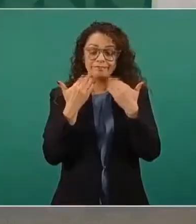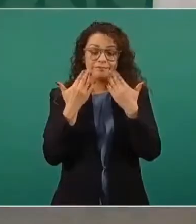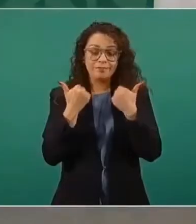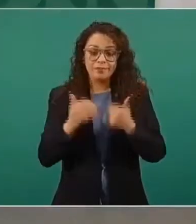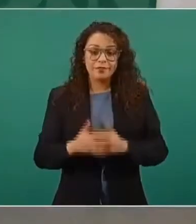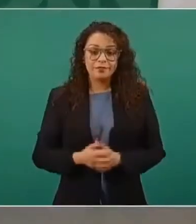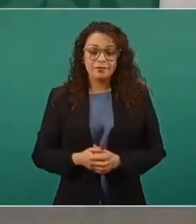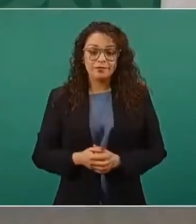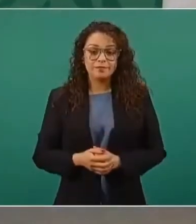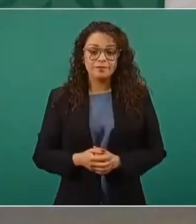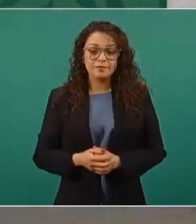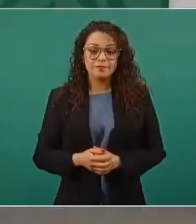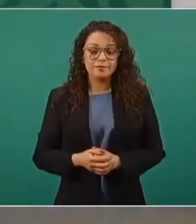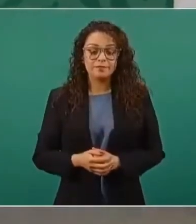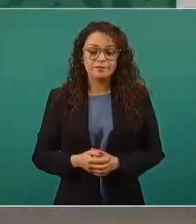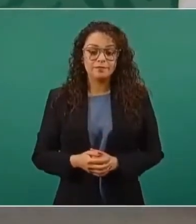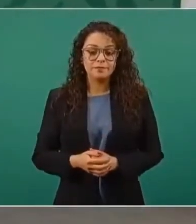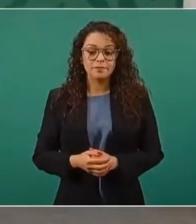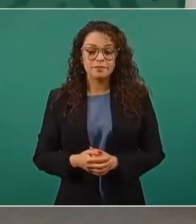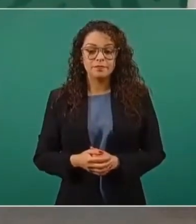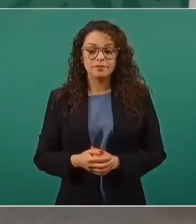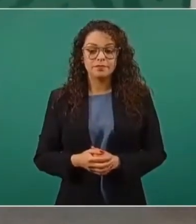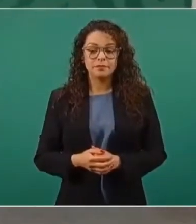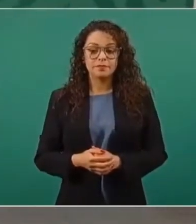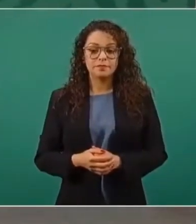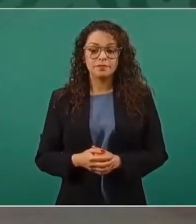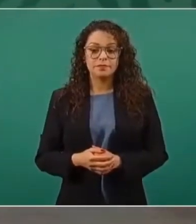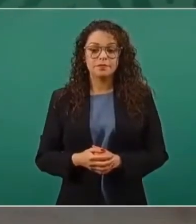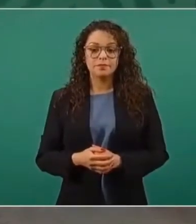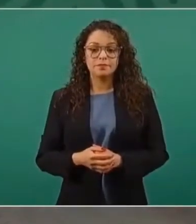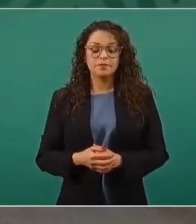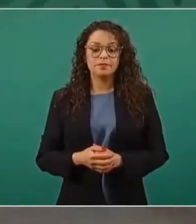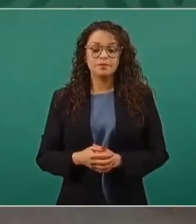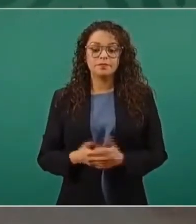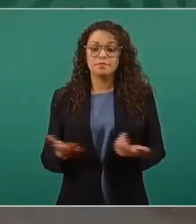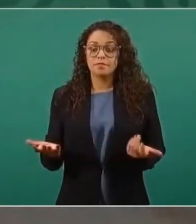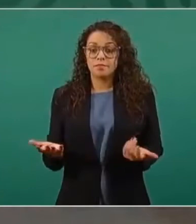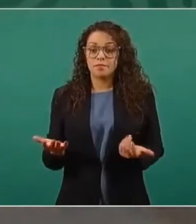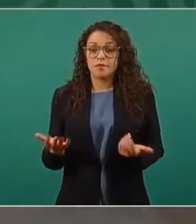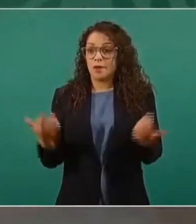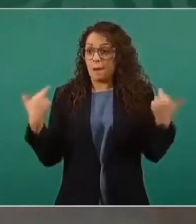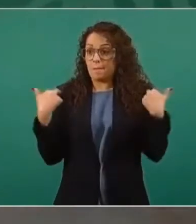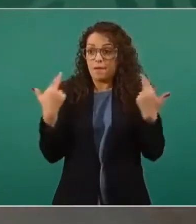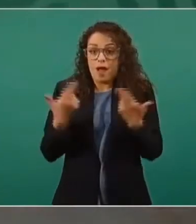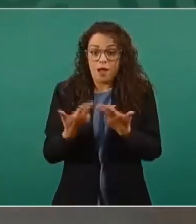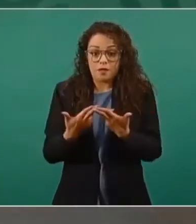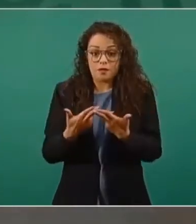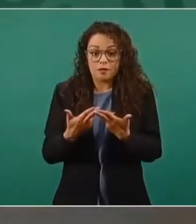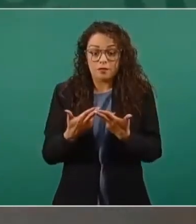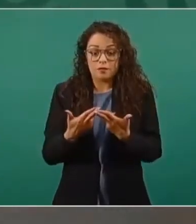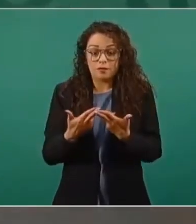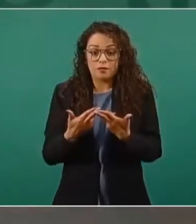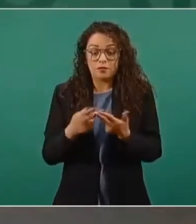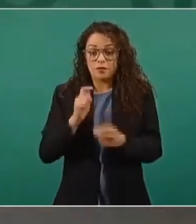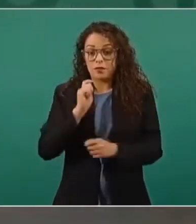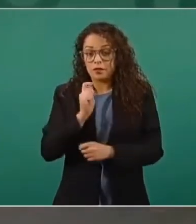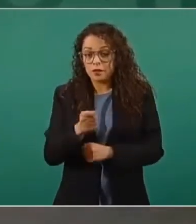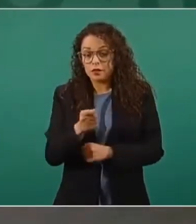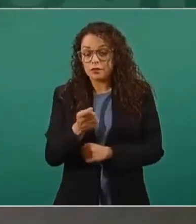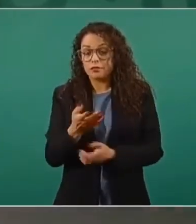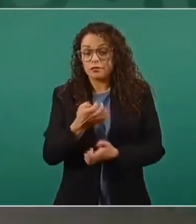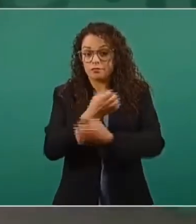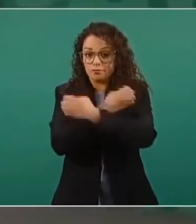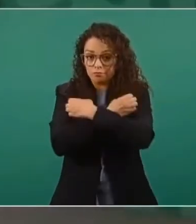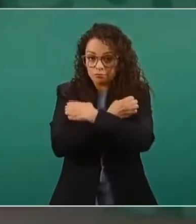Entonces, ¿por qué podemos vacunar a todos los maestros de escuelas públicas y de